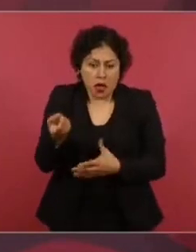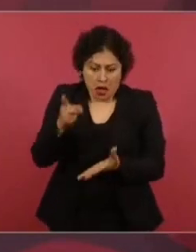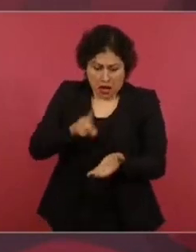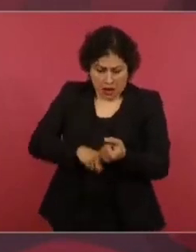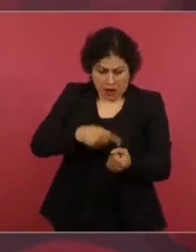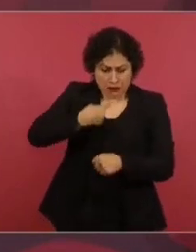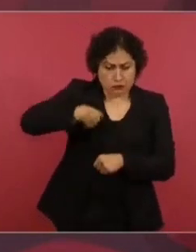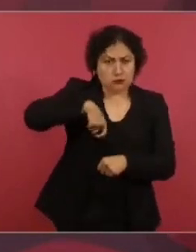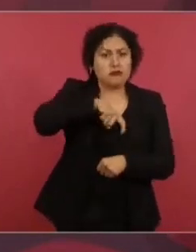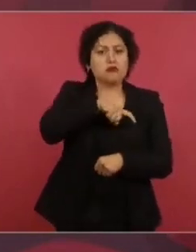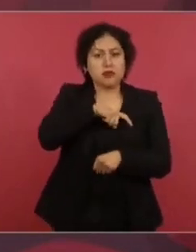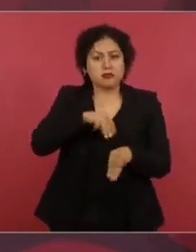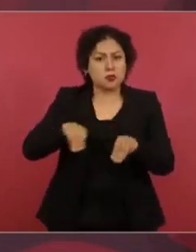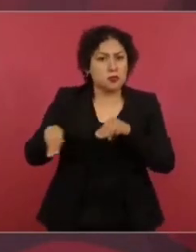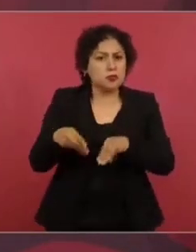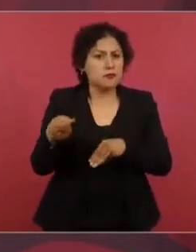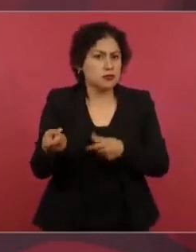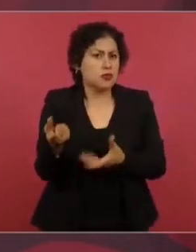de la construcción.